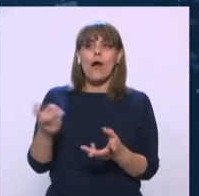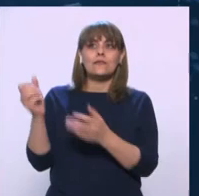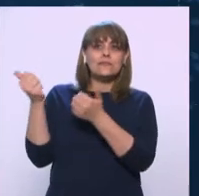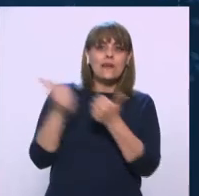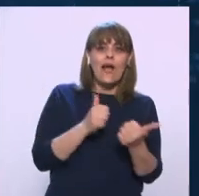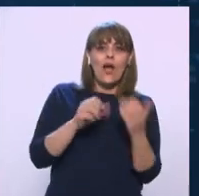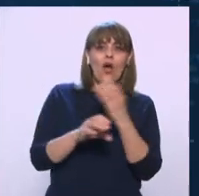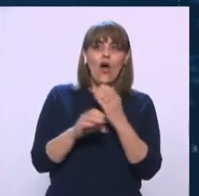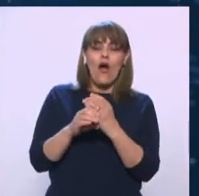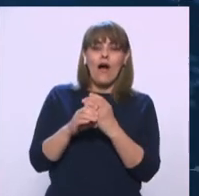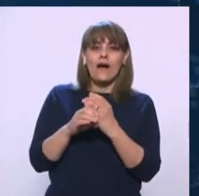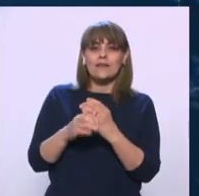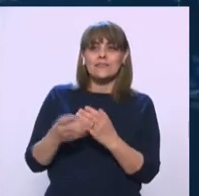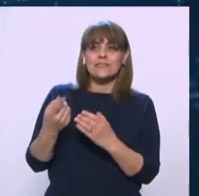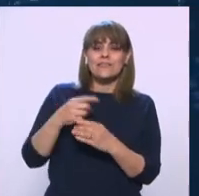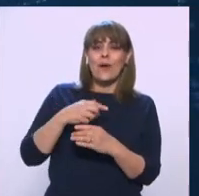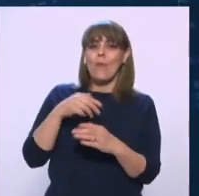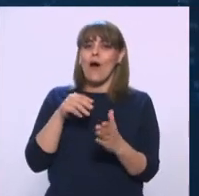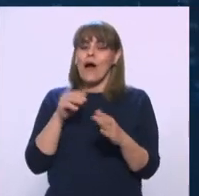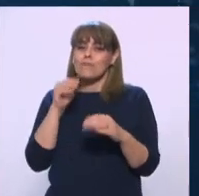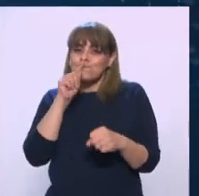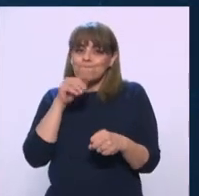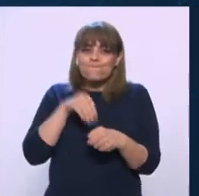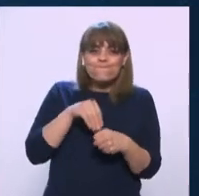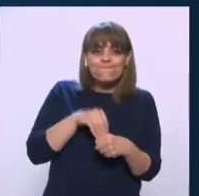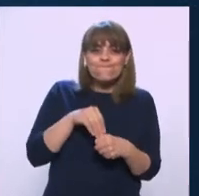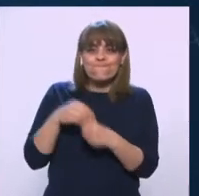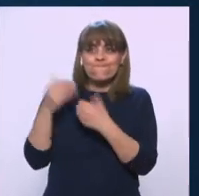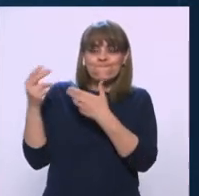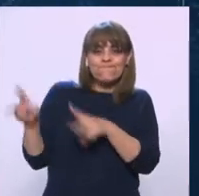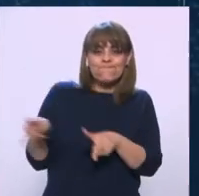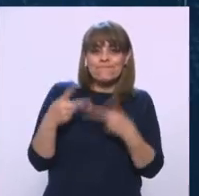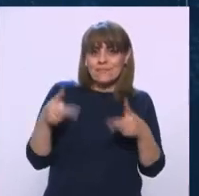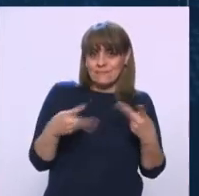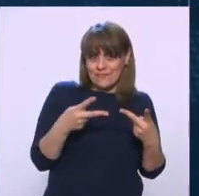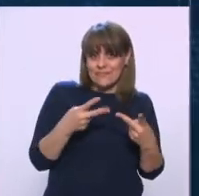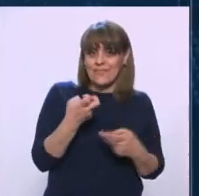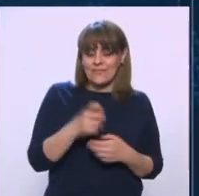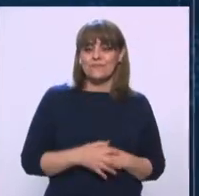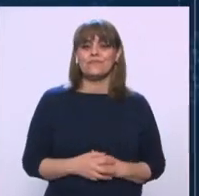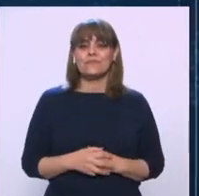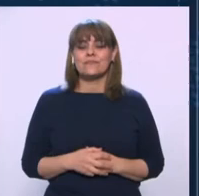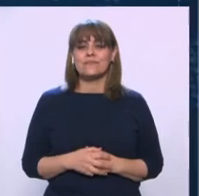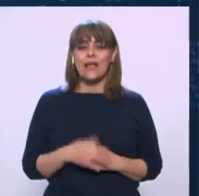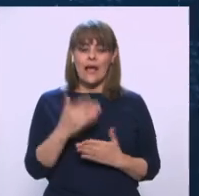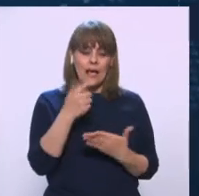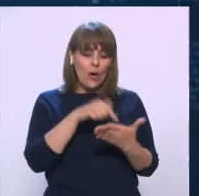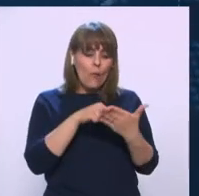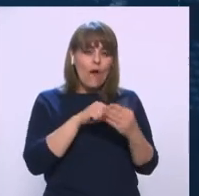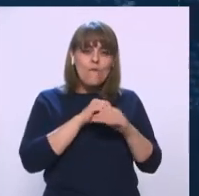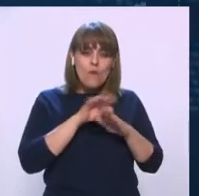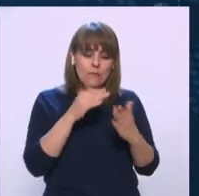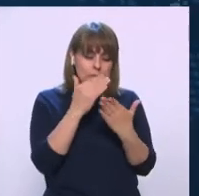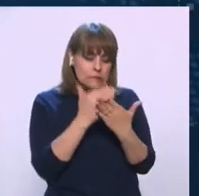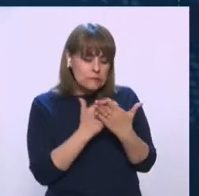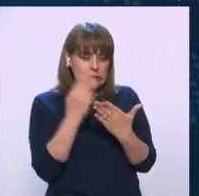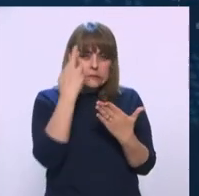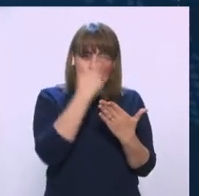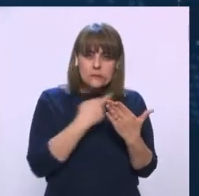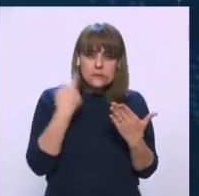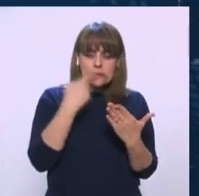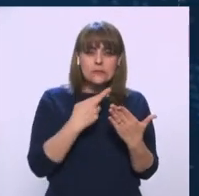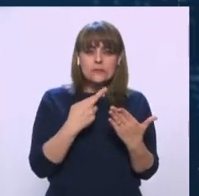Curiosamente, entre los datos que analizamos, el número de comisos de